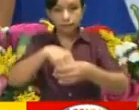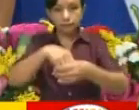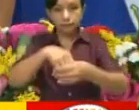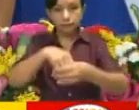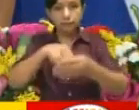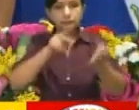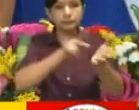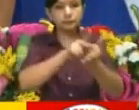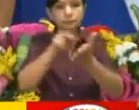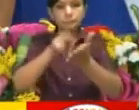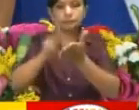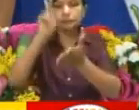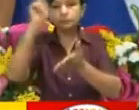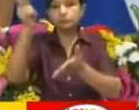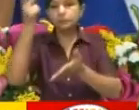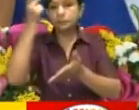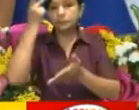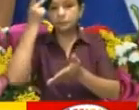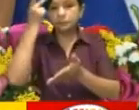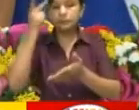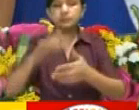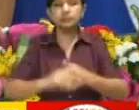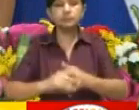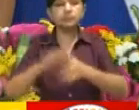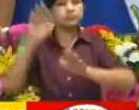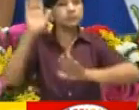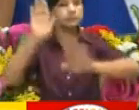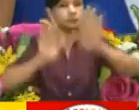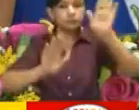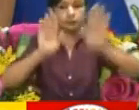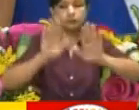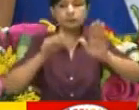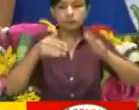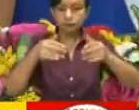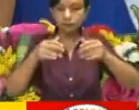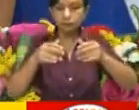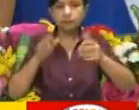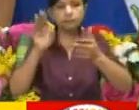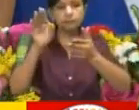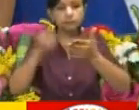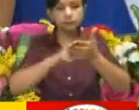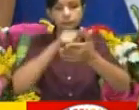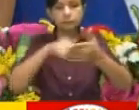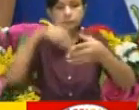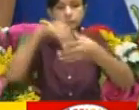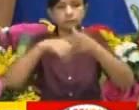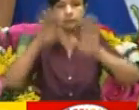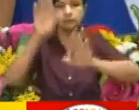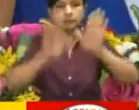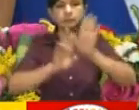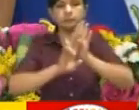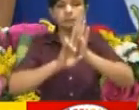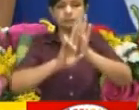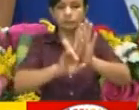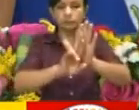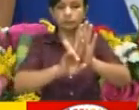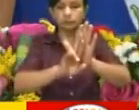partidos políticos que han participado o que participaron en las elecciones y que tienen representación. Para Acción 10.